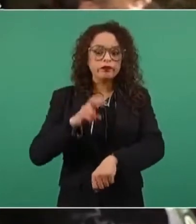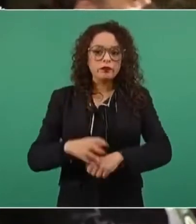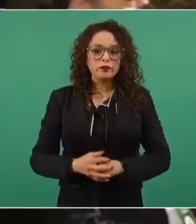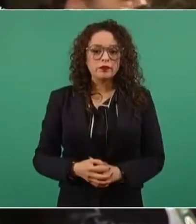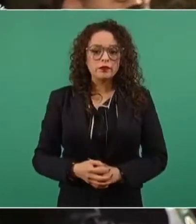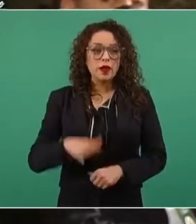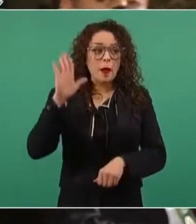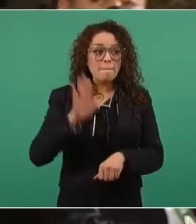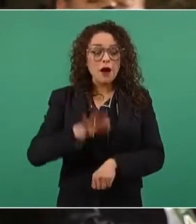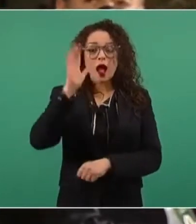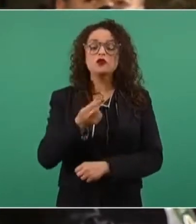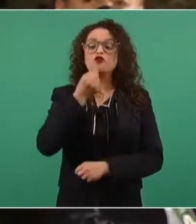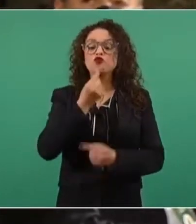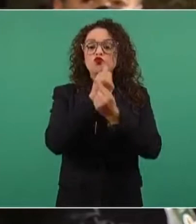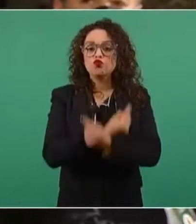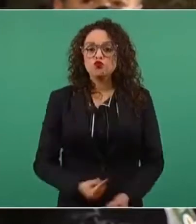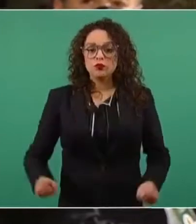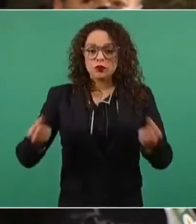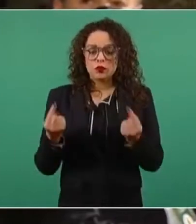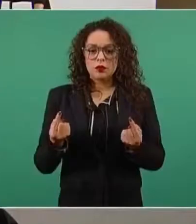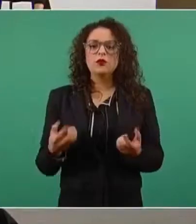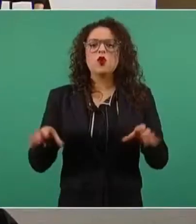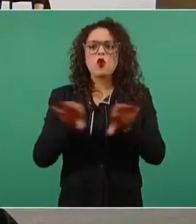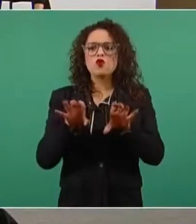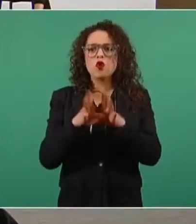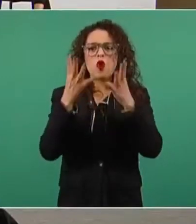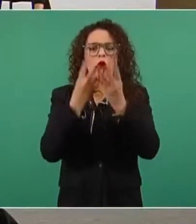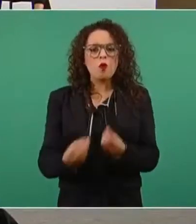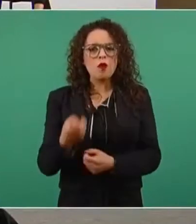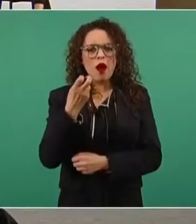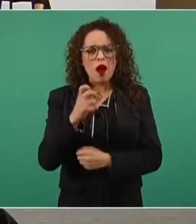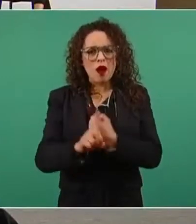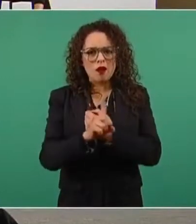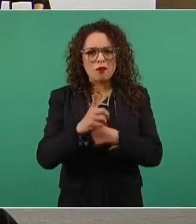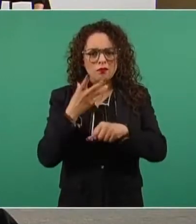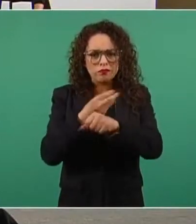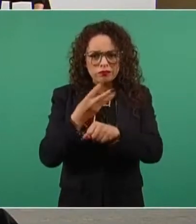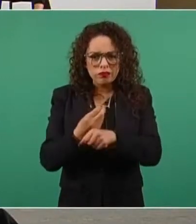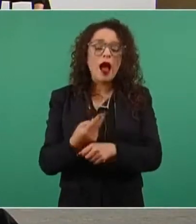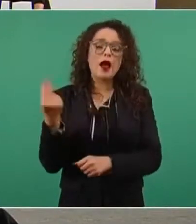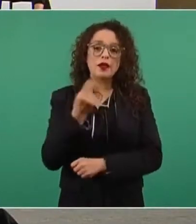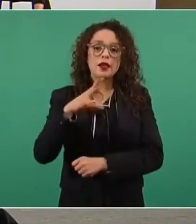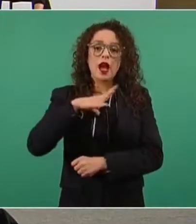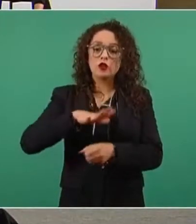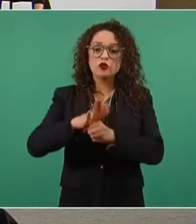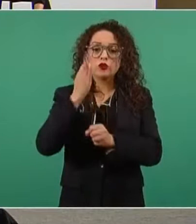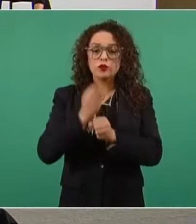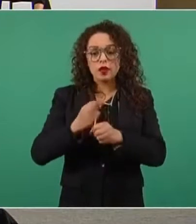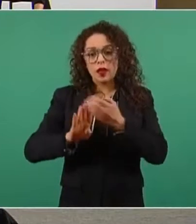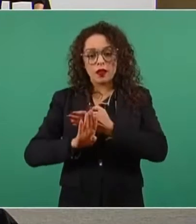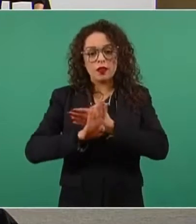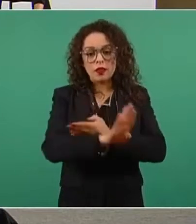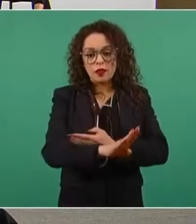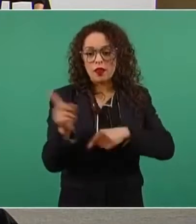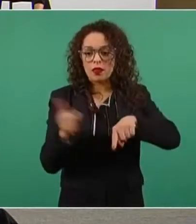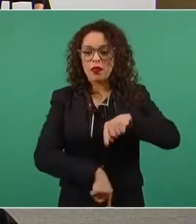todo en niños. Una solución es tener disponible suficiente antiveneno, principal en esta época de